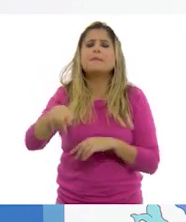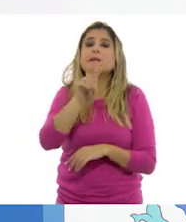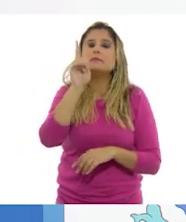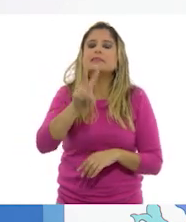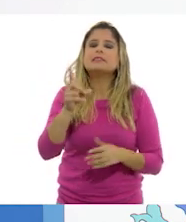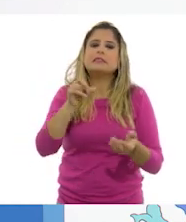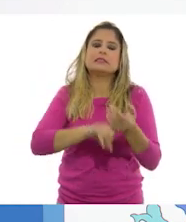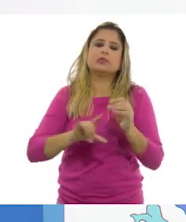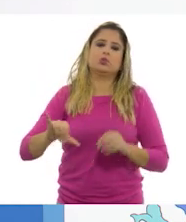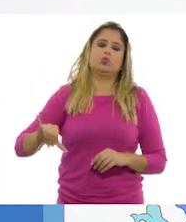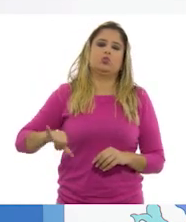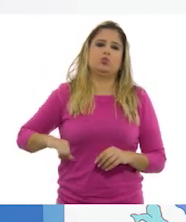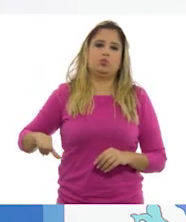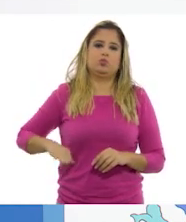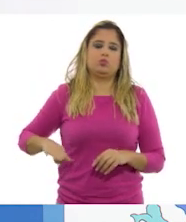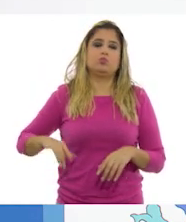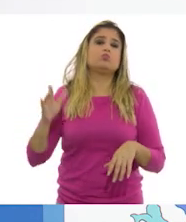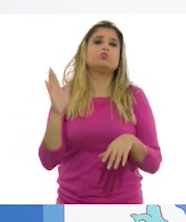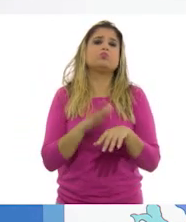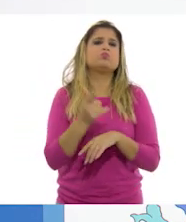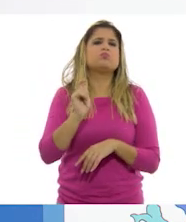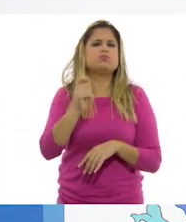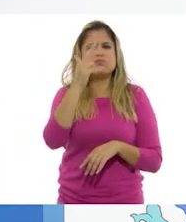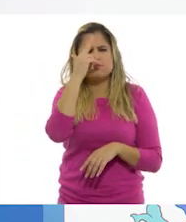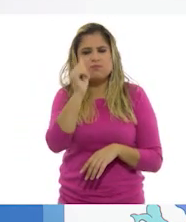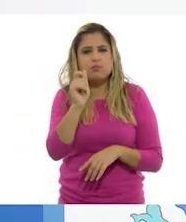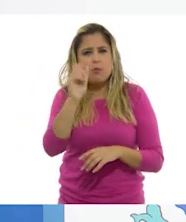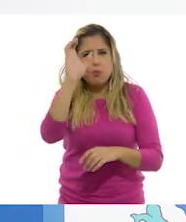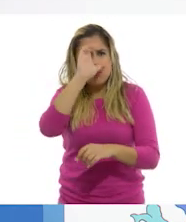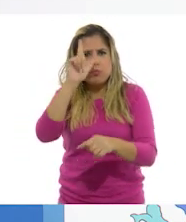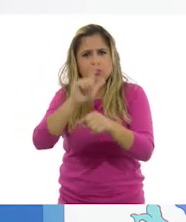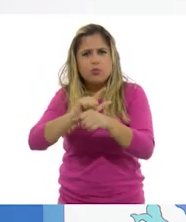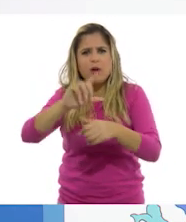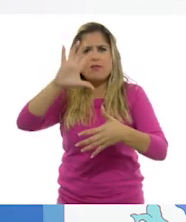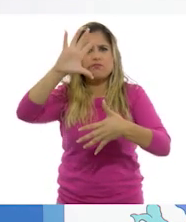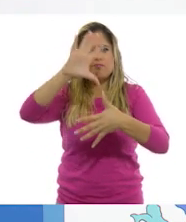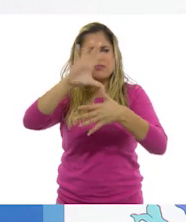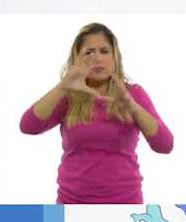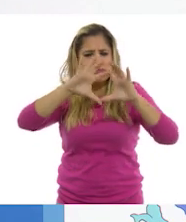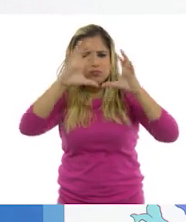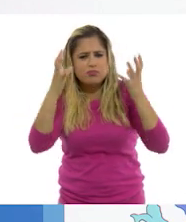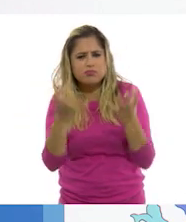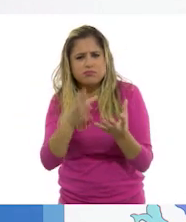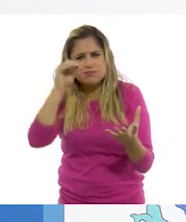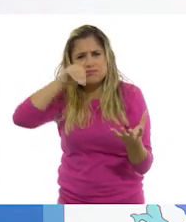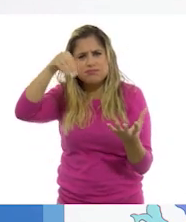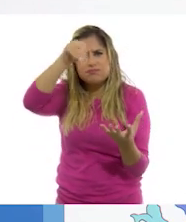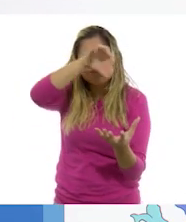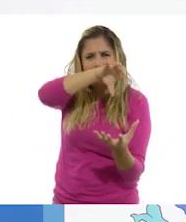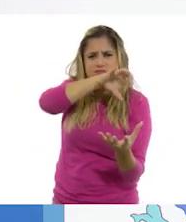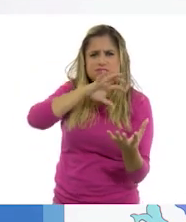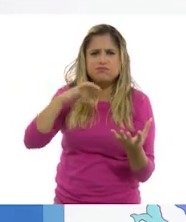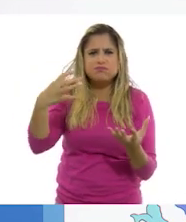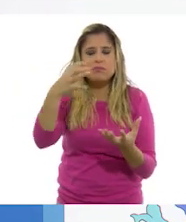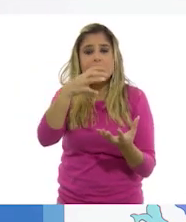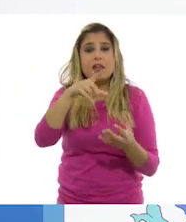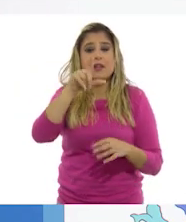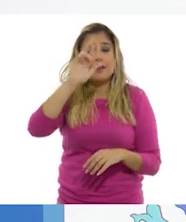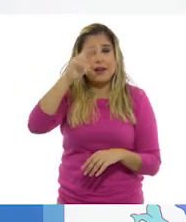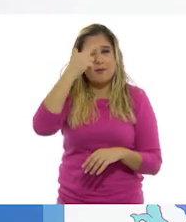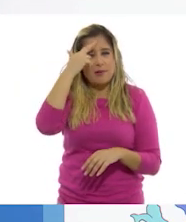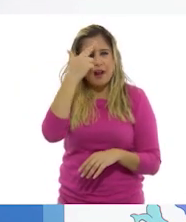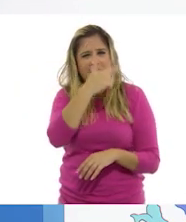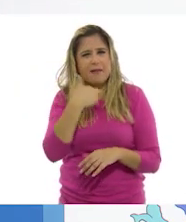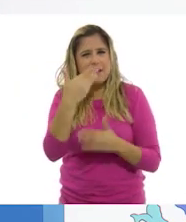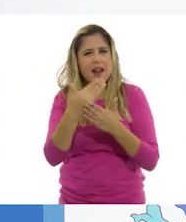interesante, ya que se refiere a la cultura de los continentes. Como ustedes saben, en la clase anterior revisamos las